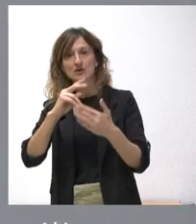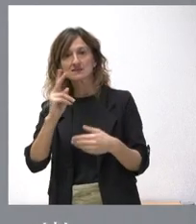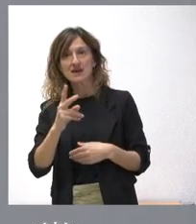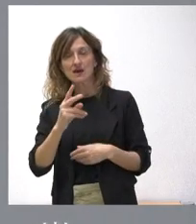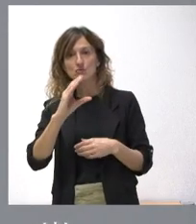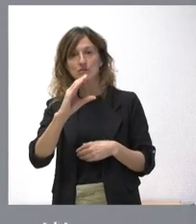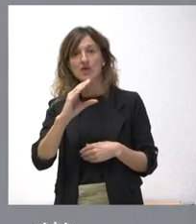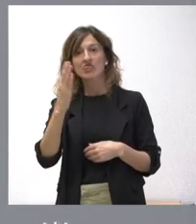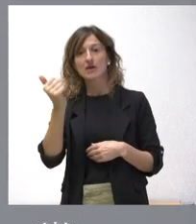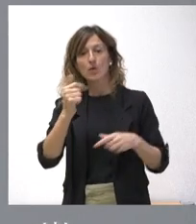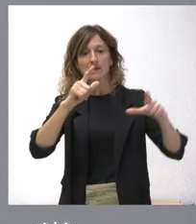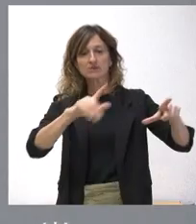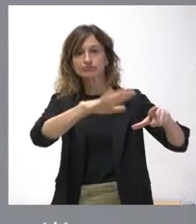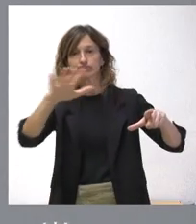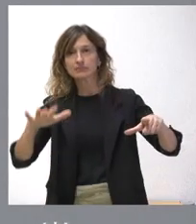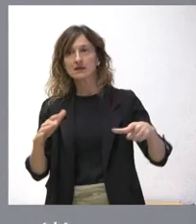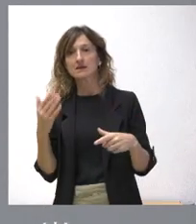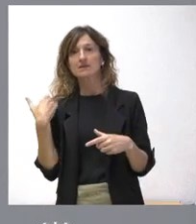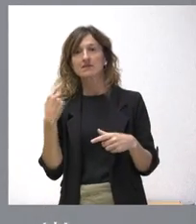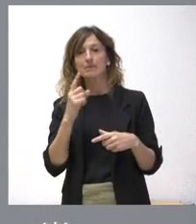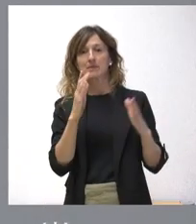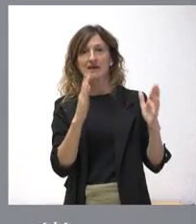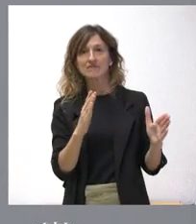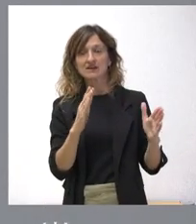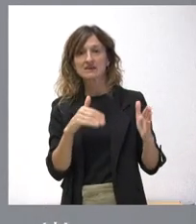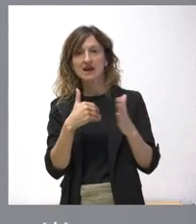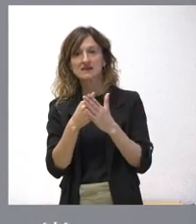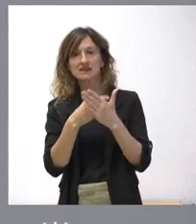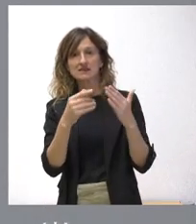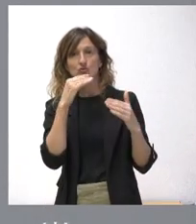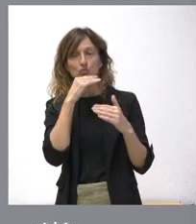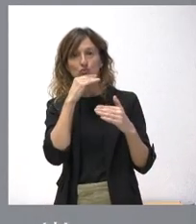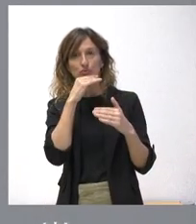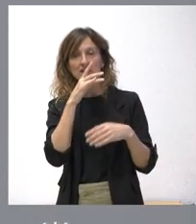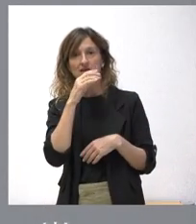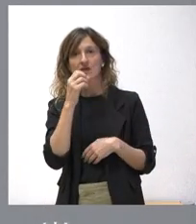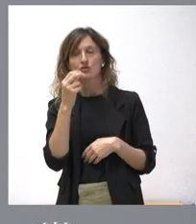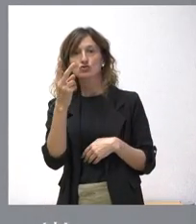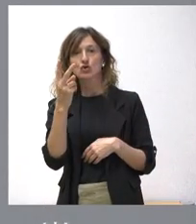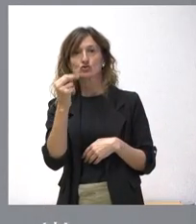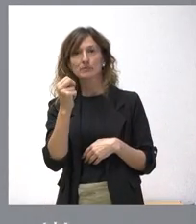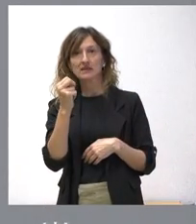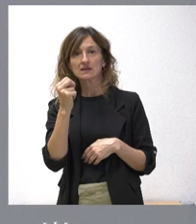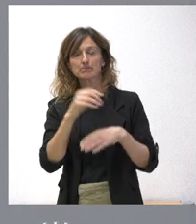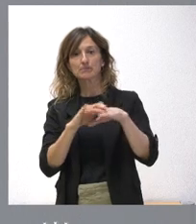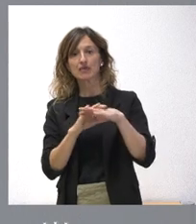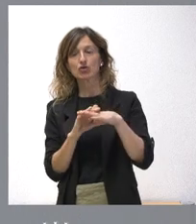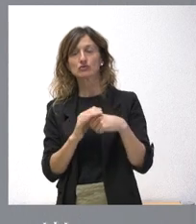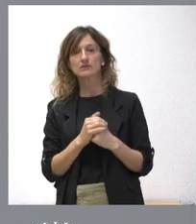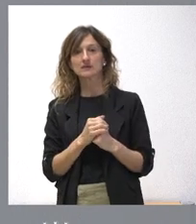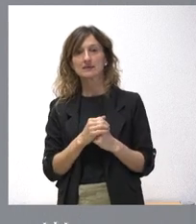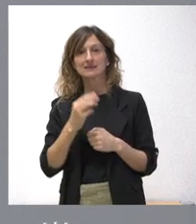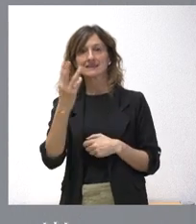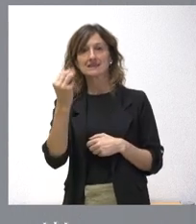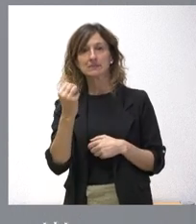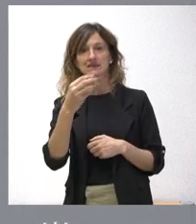más de 5.000 explotaciones a lo que dimos en la primera fase hasta el 16 de octubre, que fueron 3